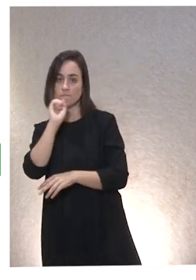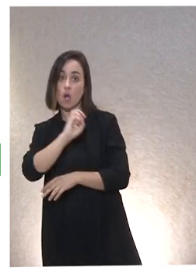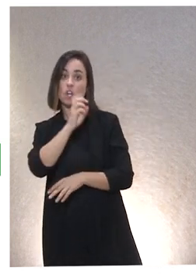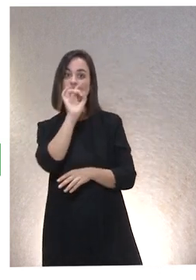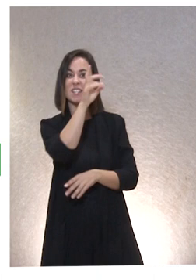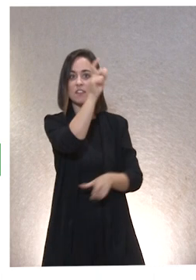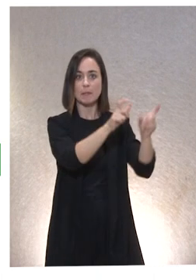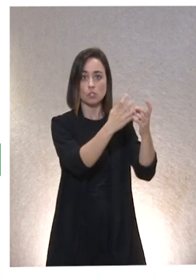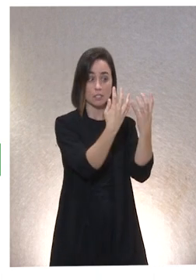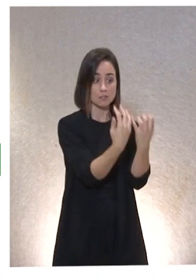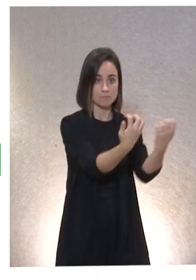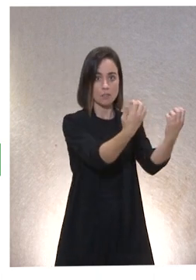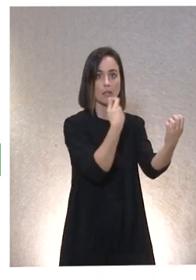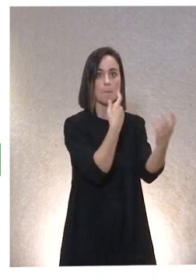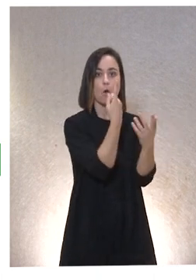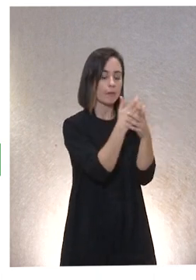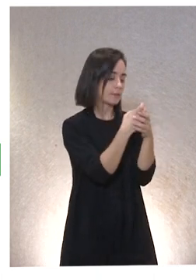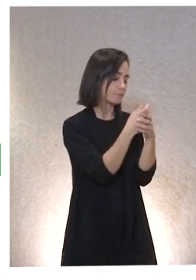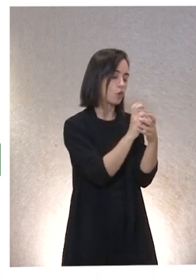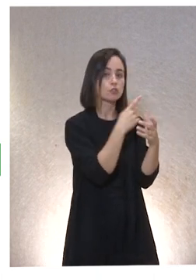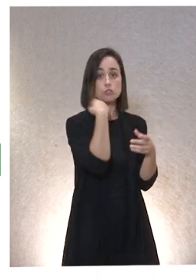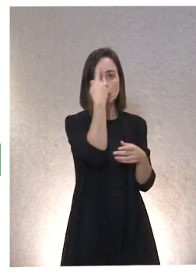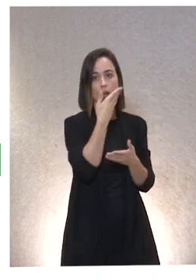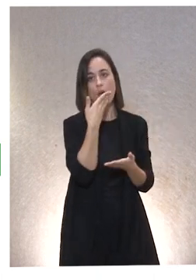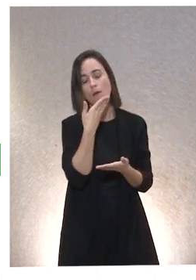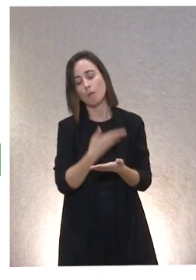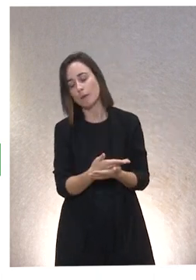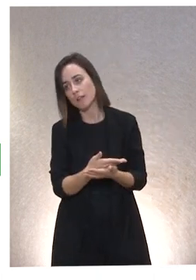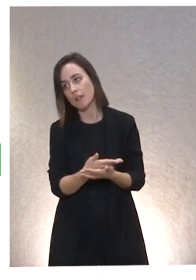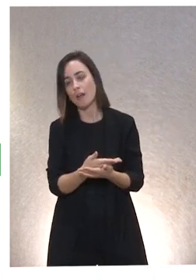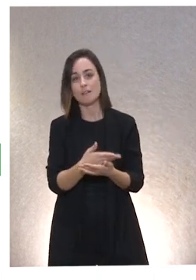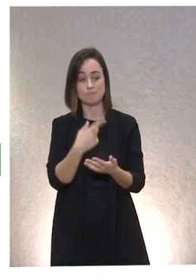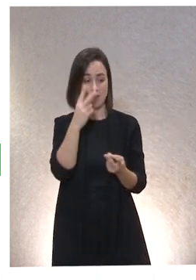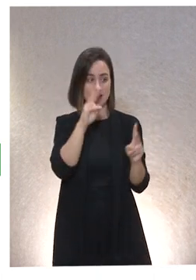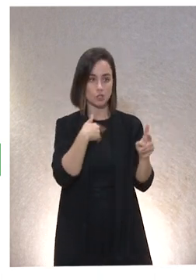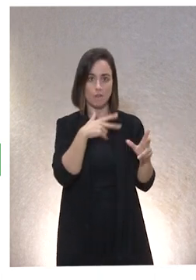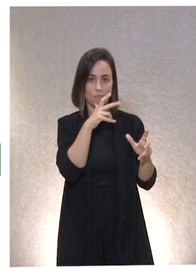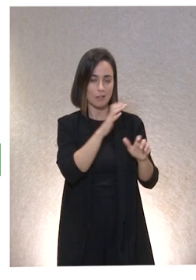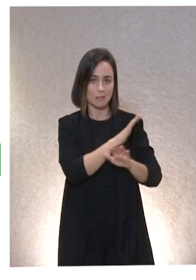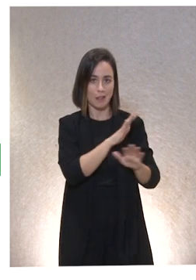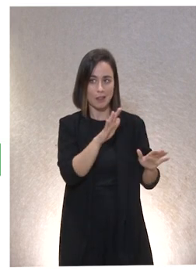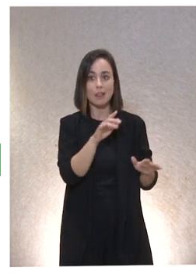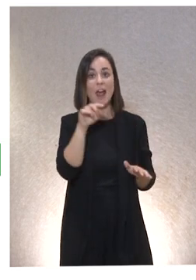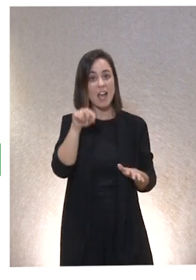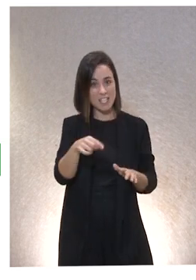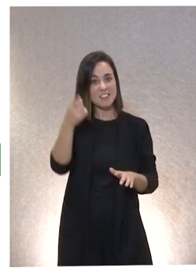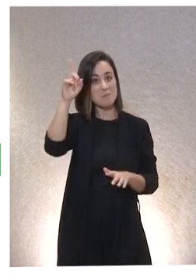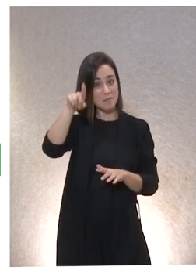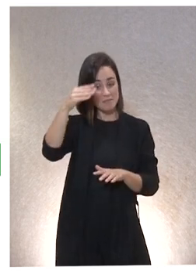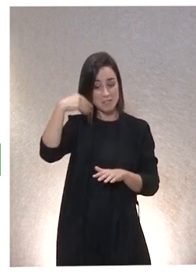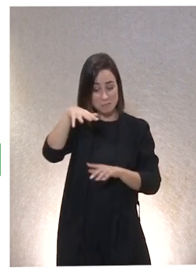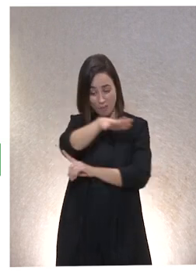móvil, a otros con cara aburrida. Pero para que veáis como aquí también está funcionando la